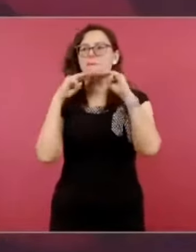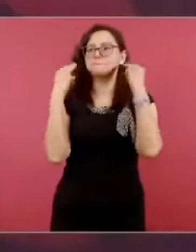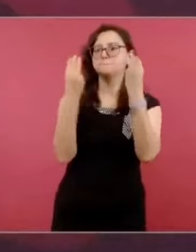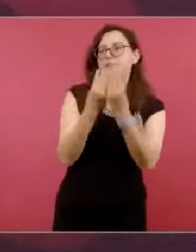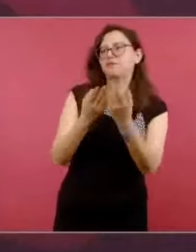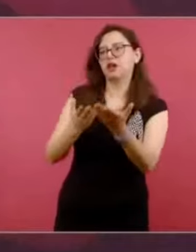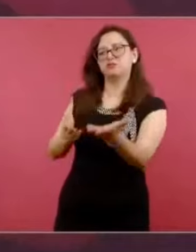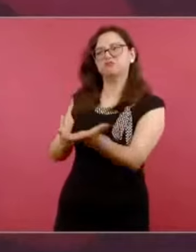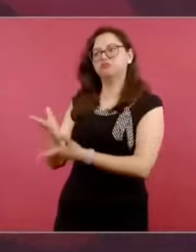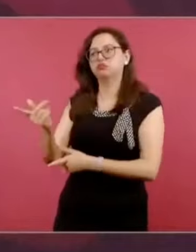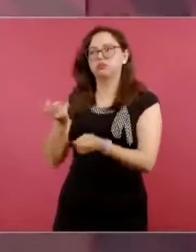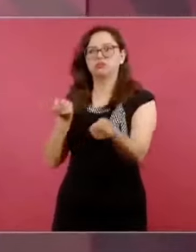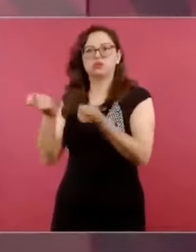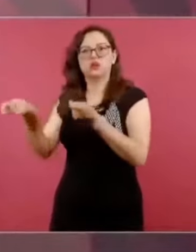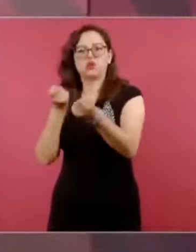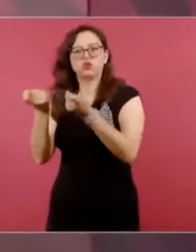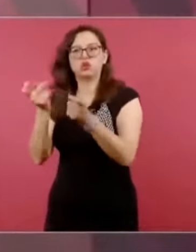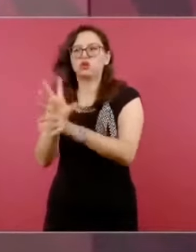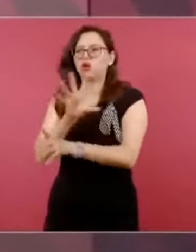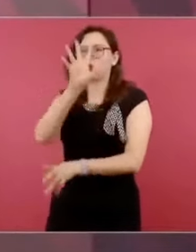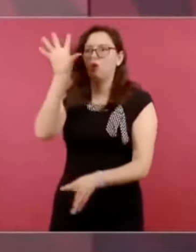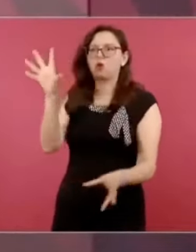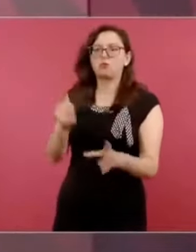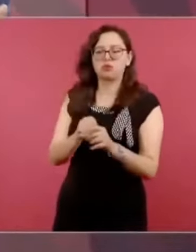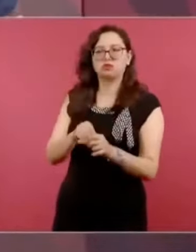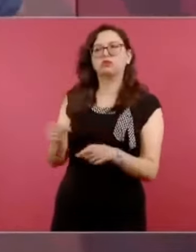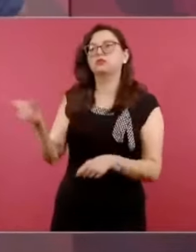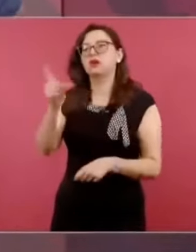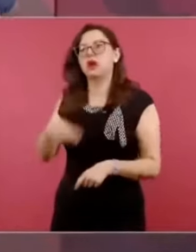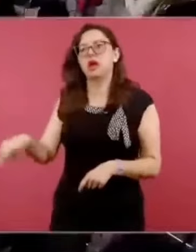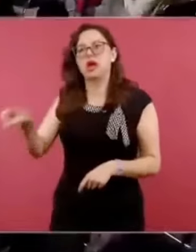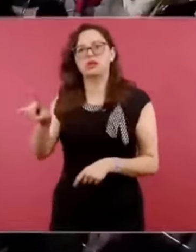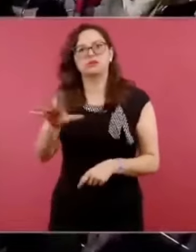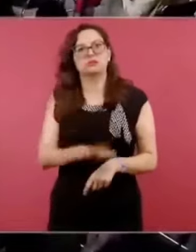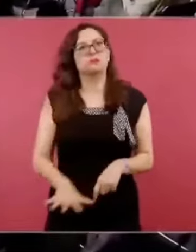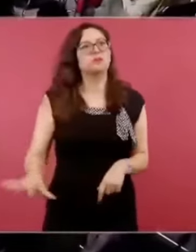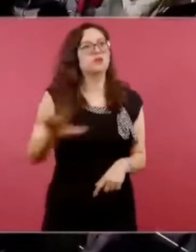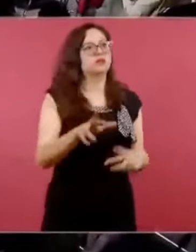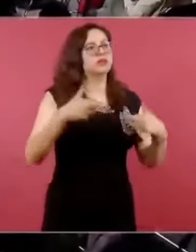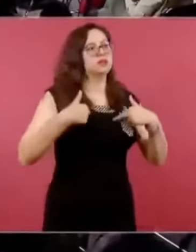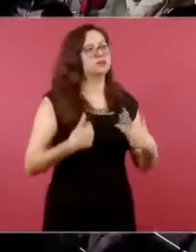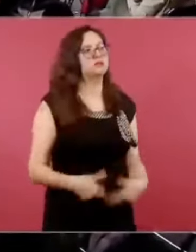a ver si mañana, que es